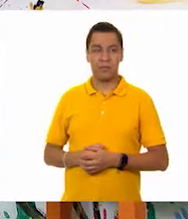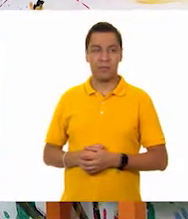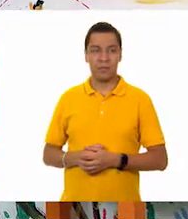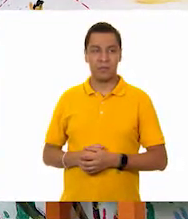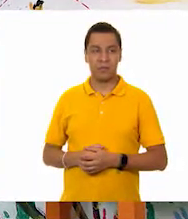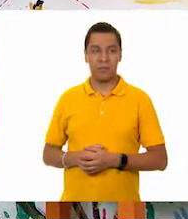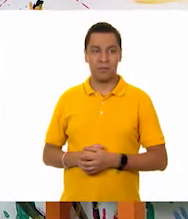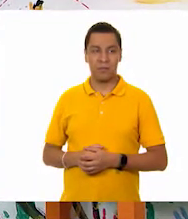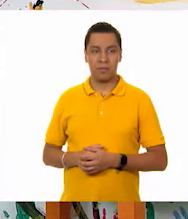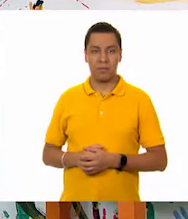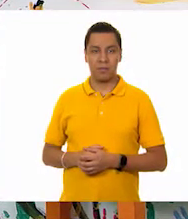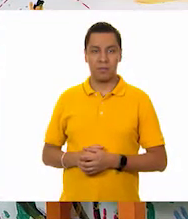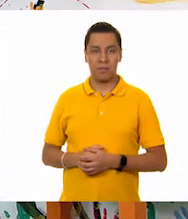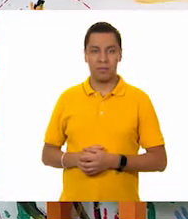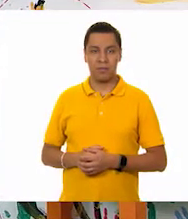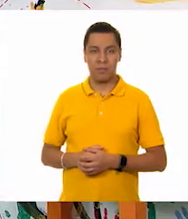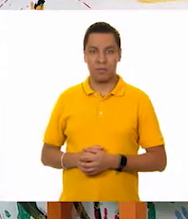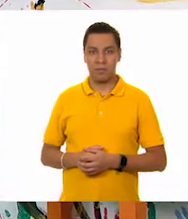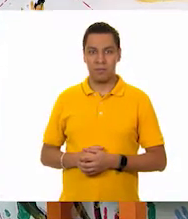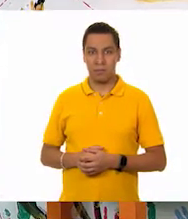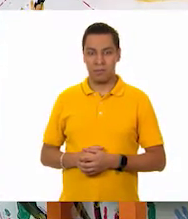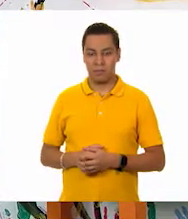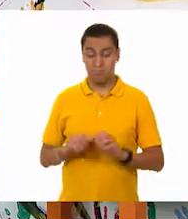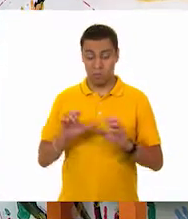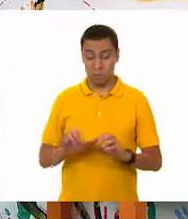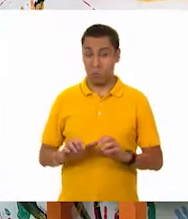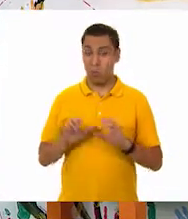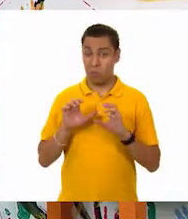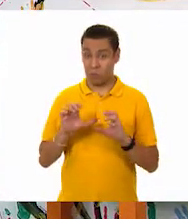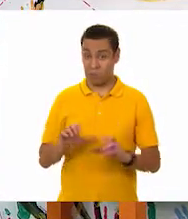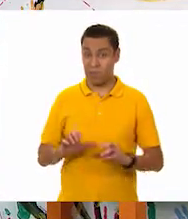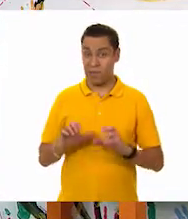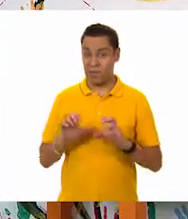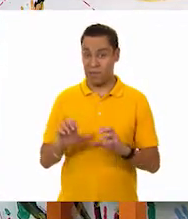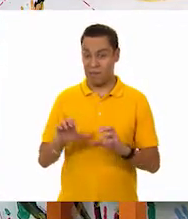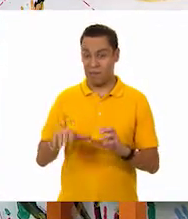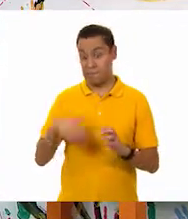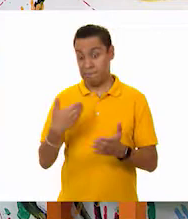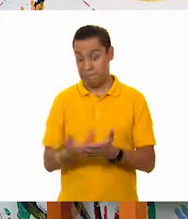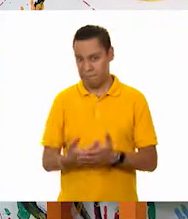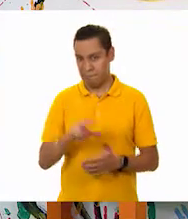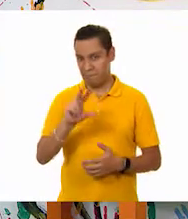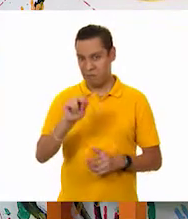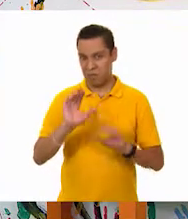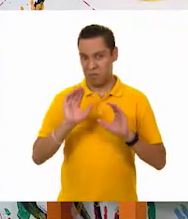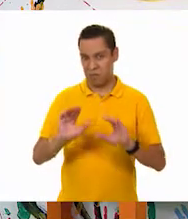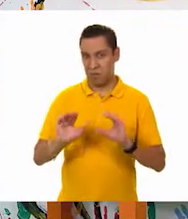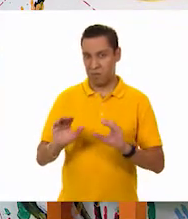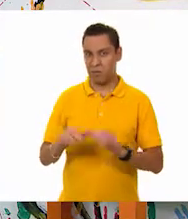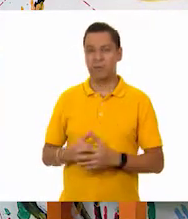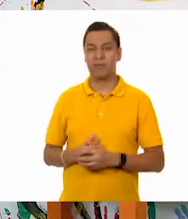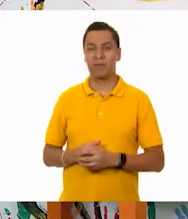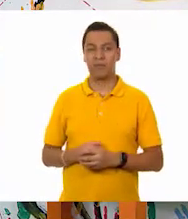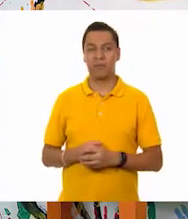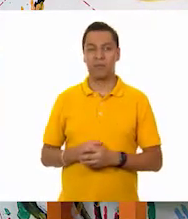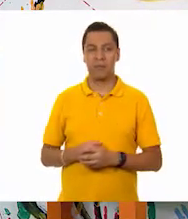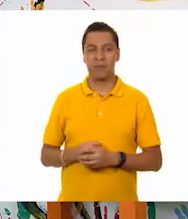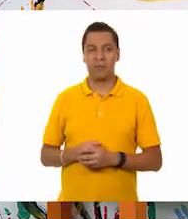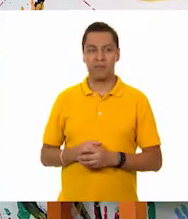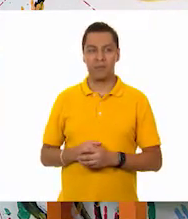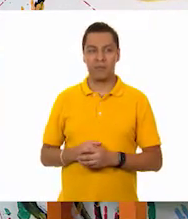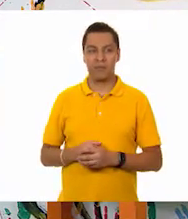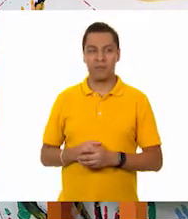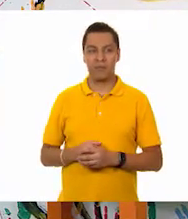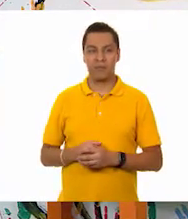agarrarlo. ver. Que no se caiga. ¡Ja, ja, ja! ¿A dónde va usted, señor? A ver, No.